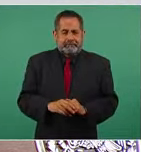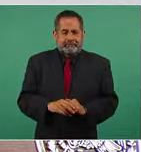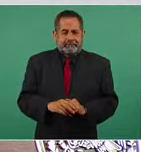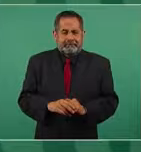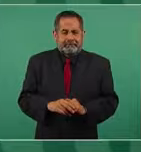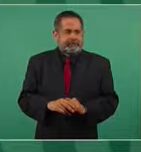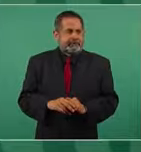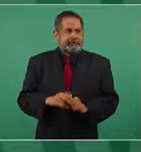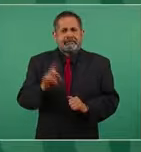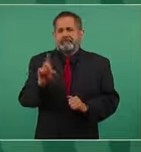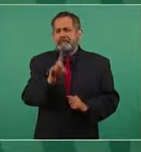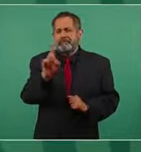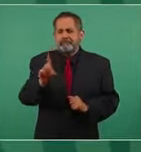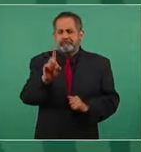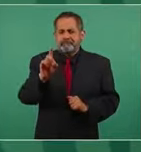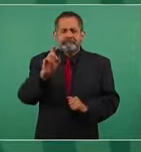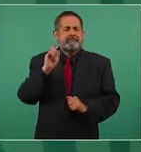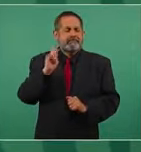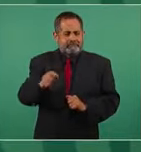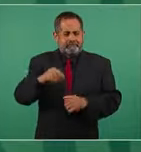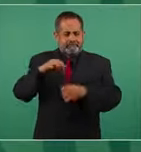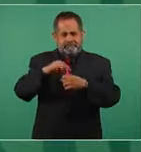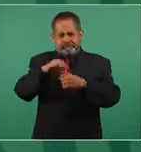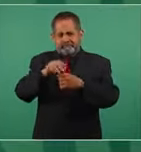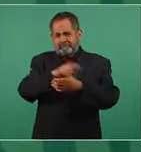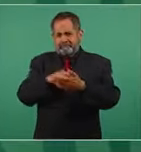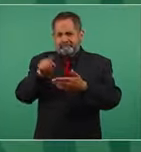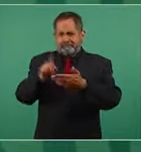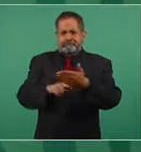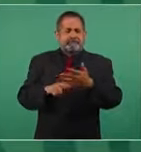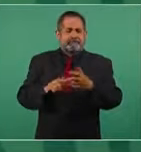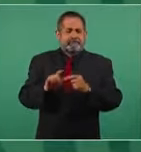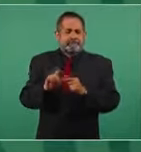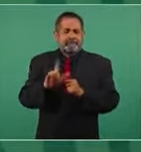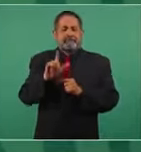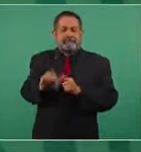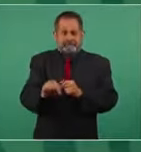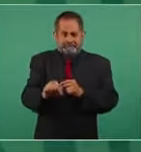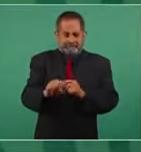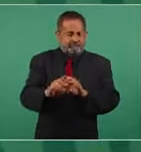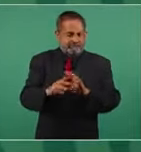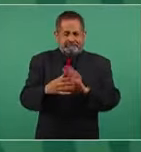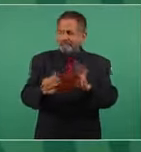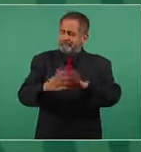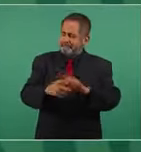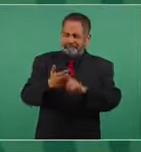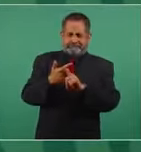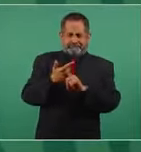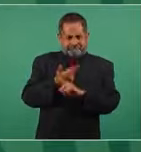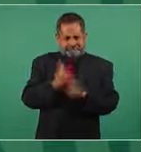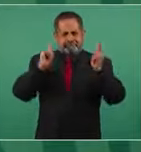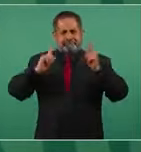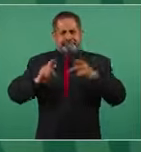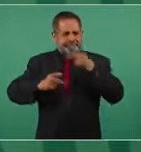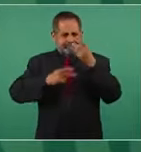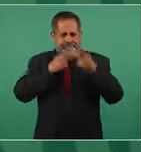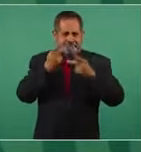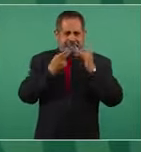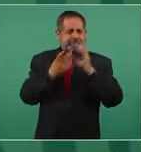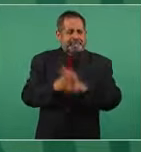el domingo son las elecciones y después ya podemos